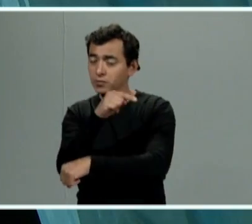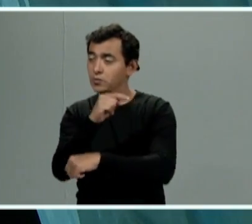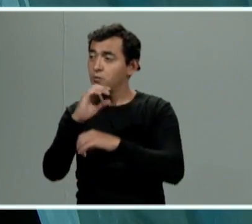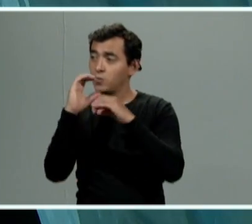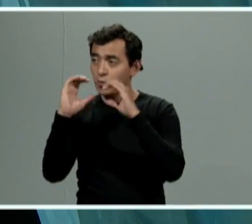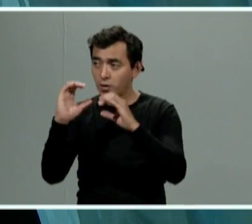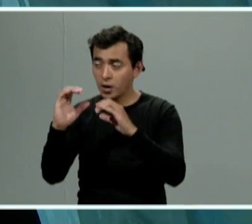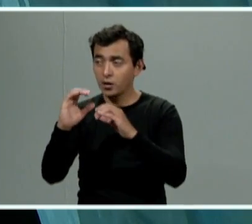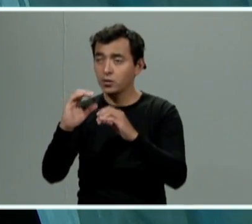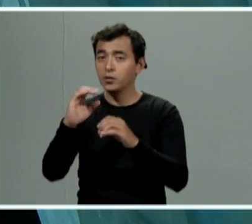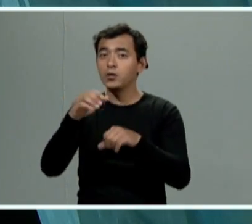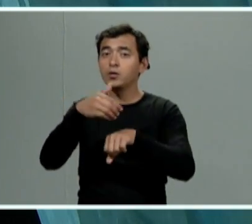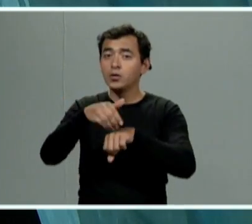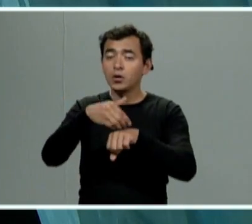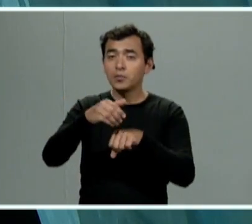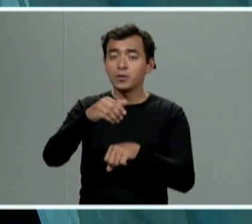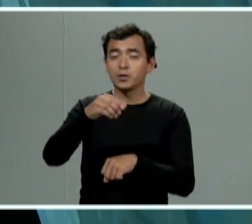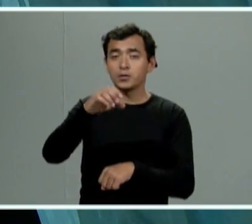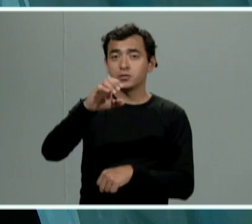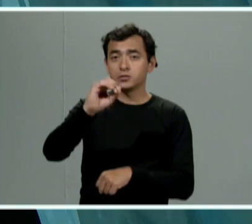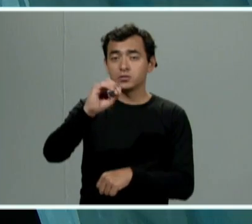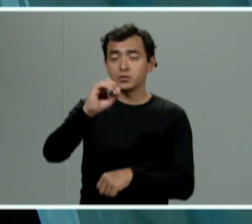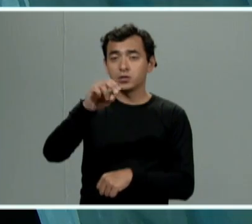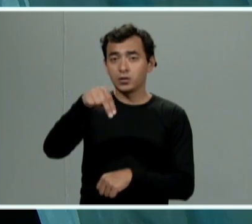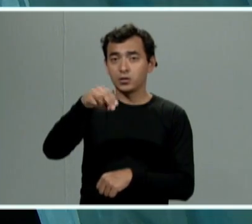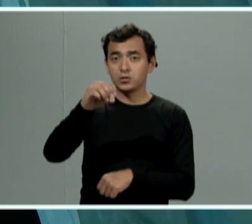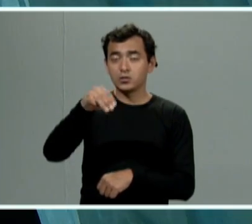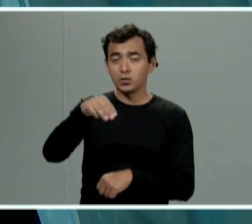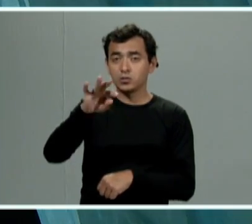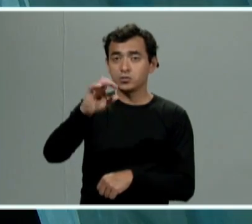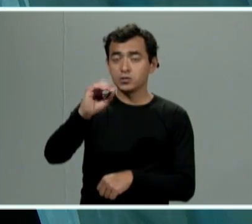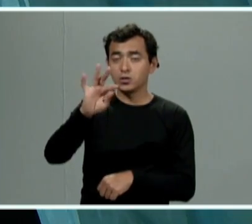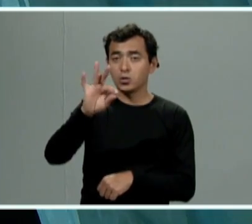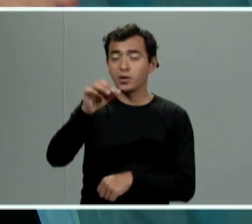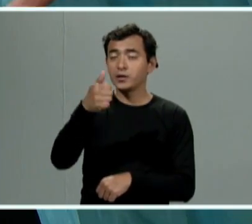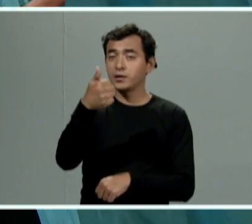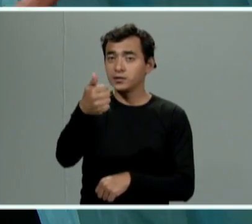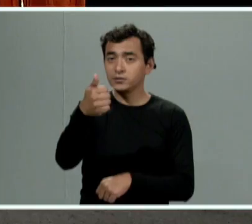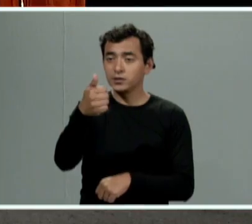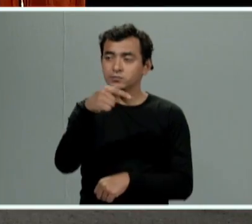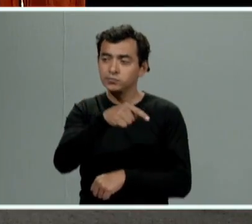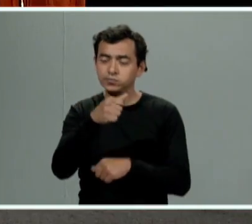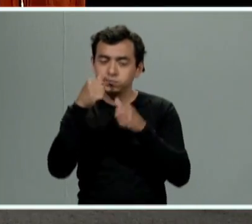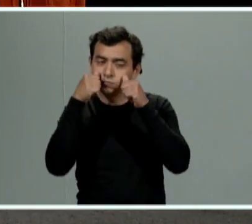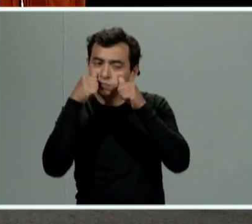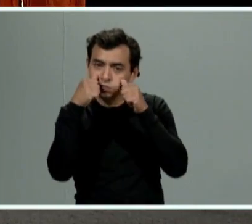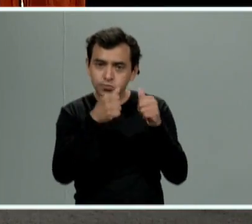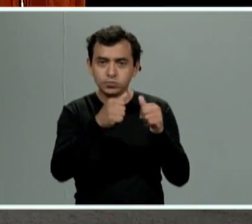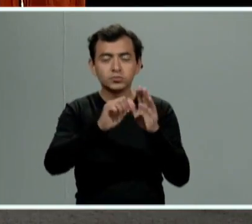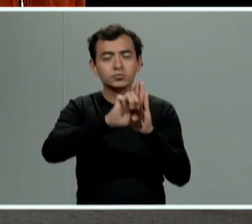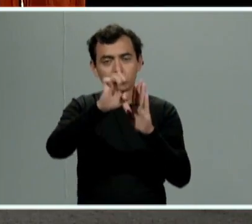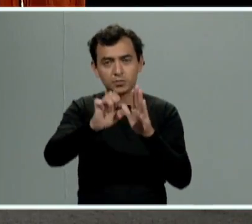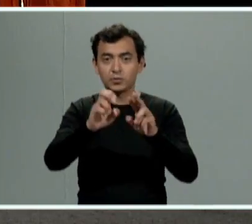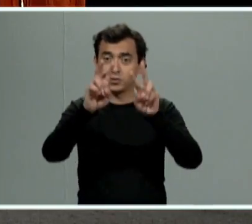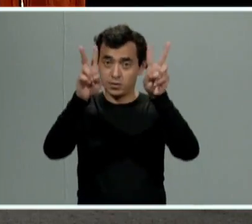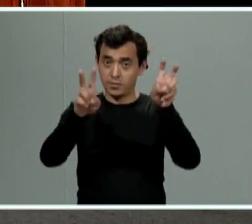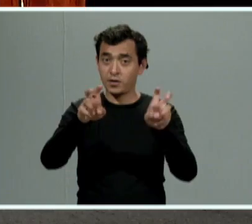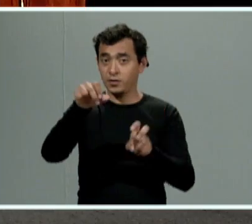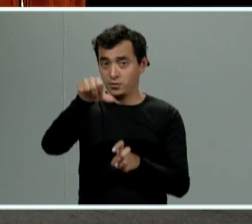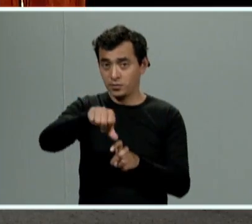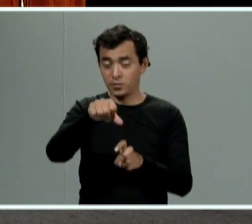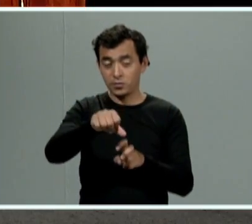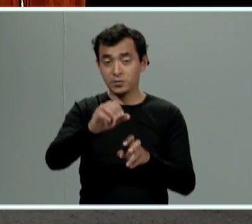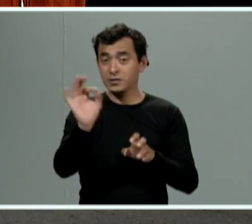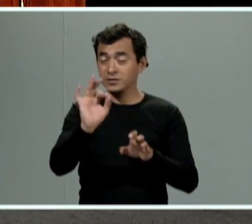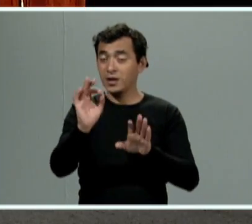y se le dé la atención médica y psicológica en caso de que esta víctima por ejemplo el tema de hoy sea víctima de una